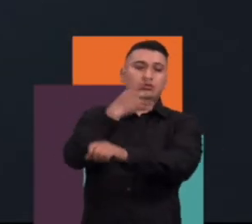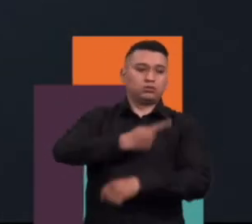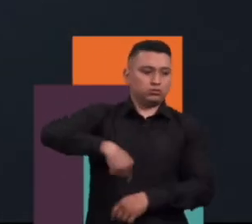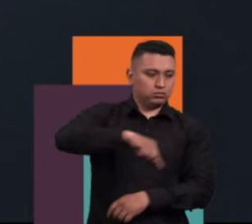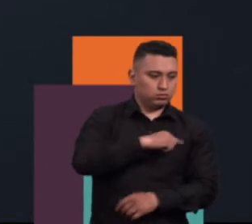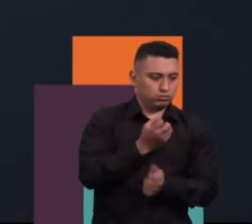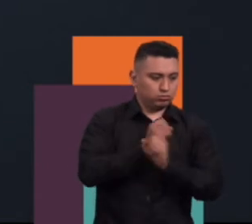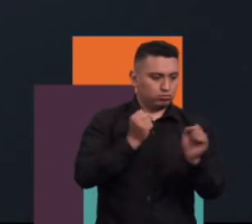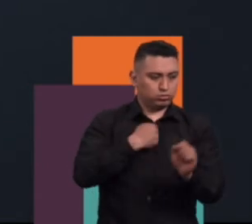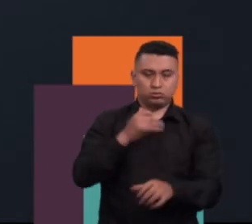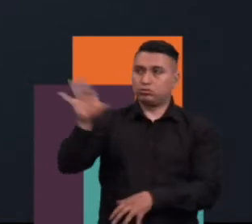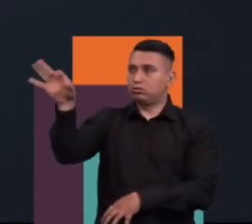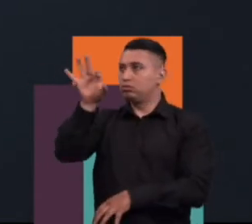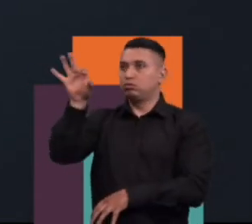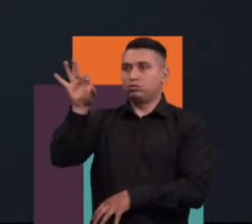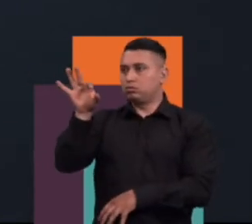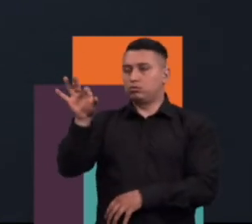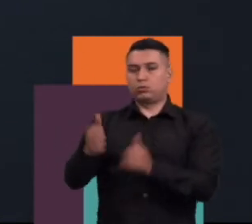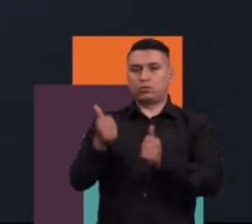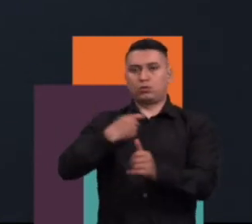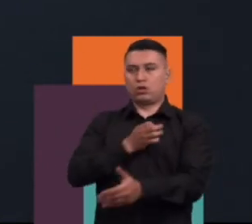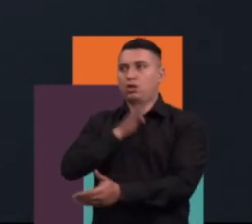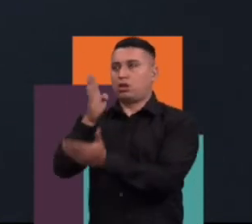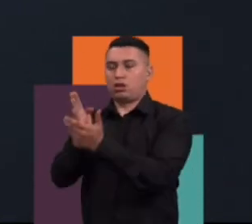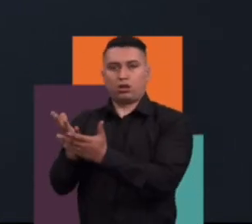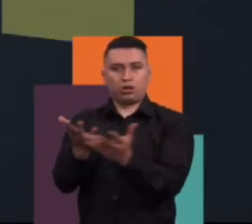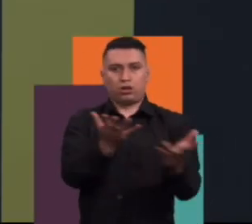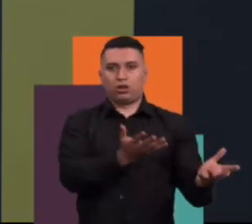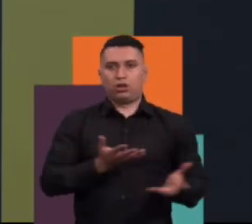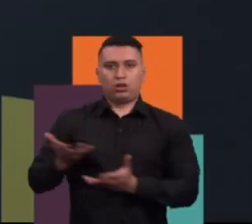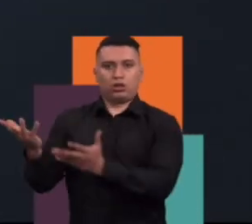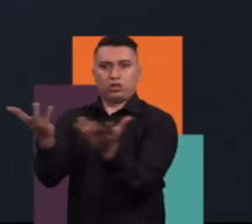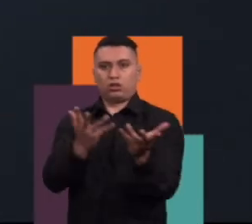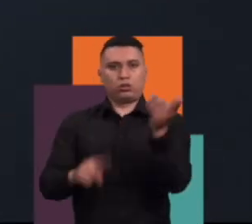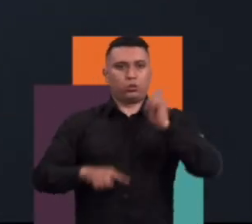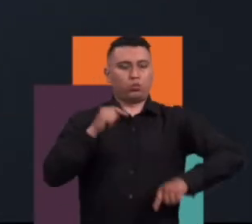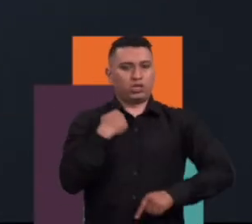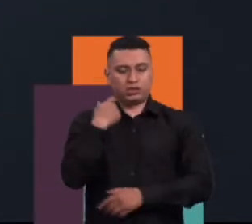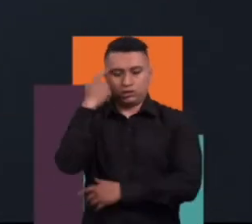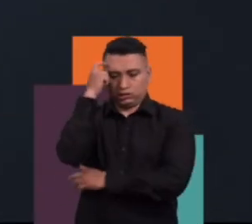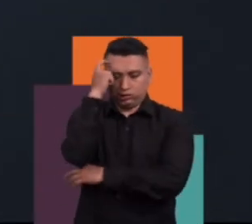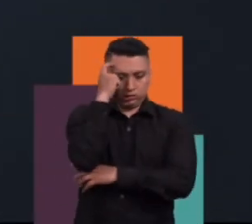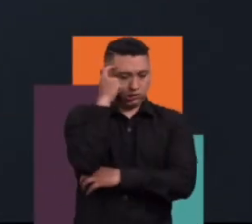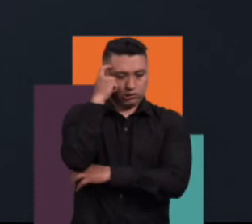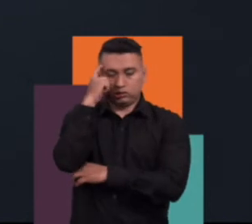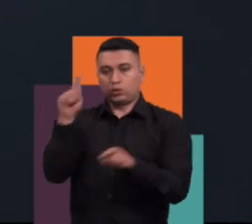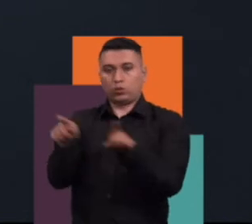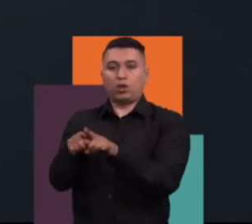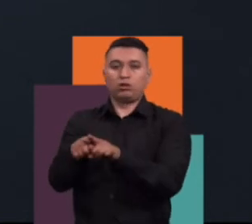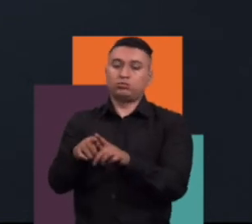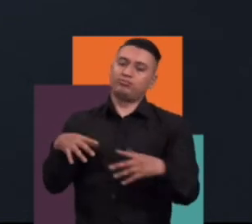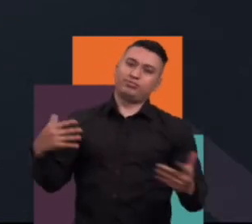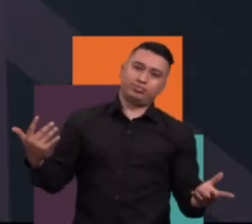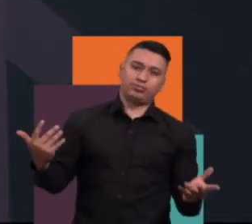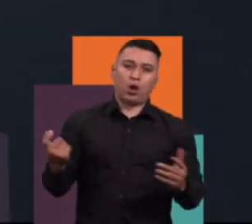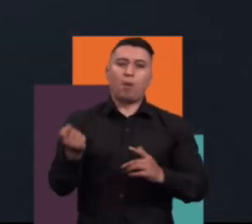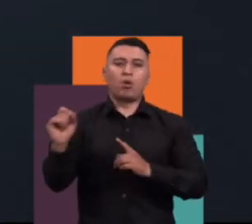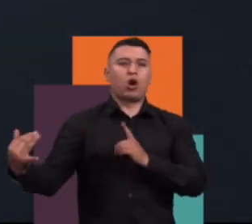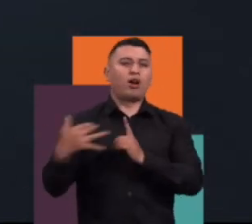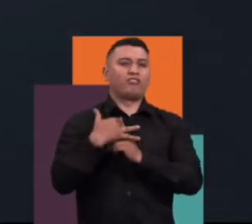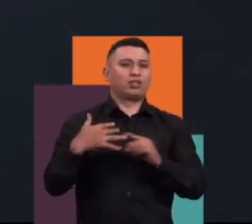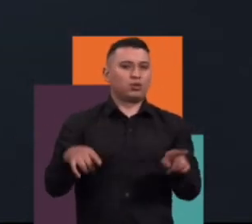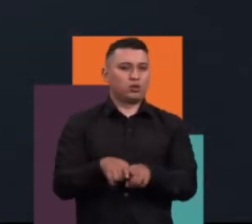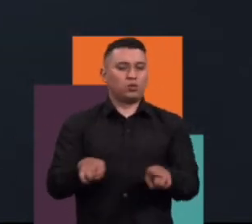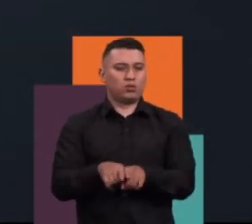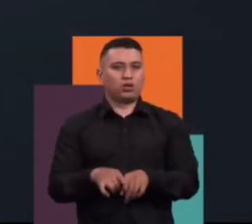tan masivas las ofertas que al final se hace imposible seleccionar una buena opción para saber qué vale la pena mirar